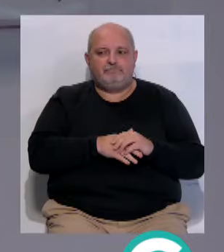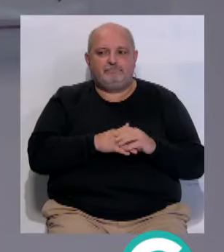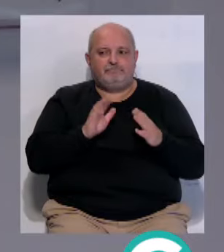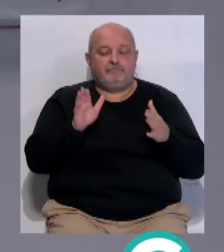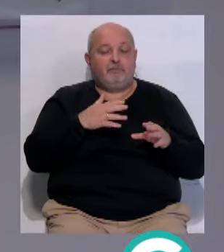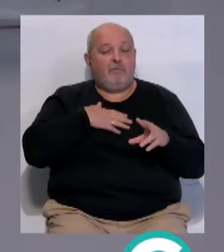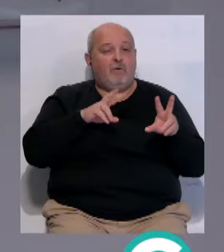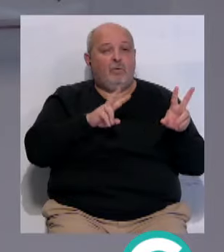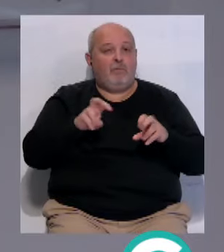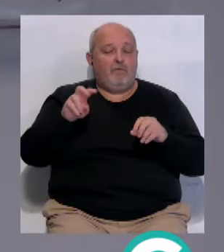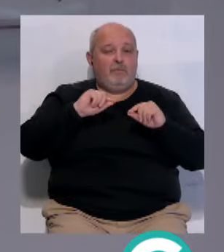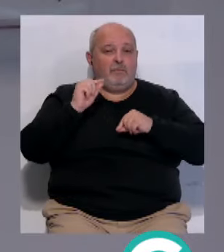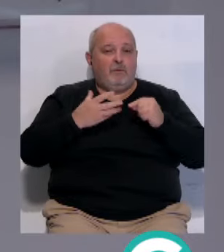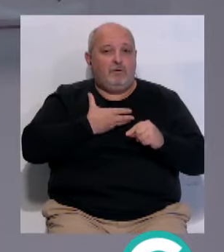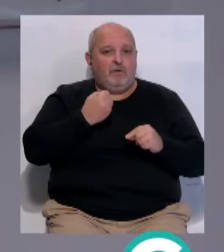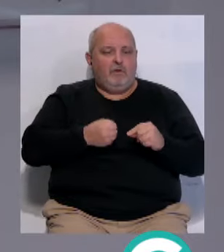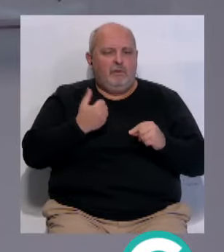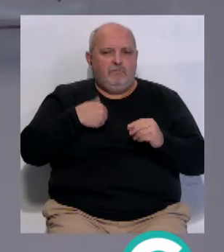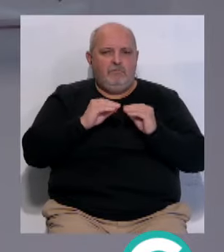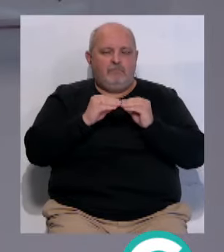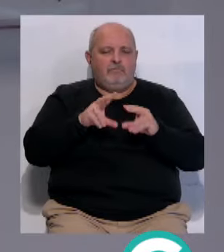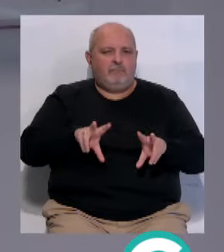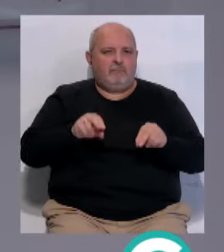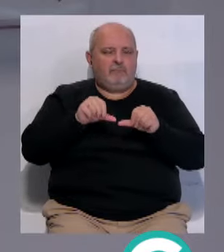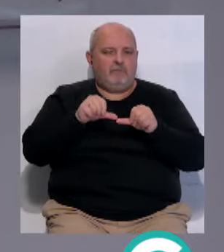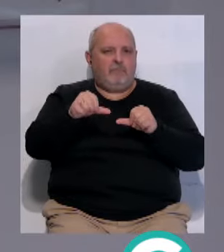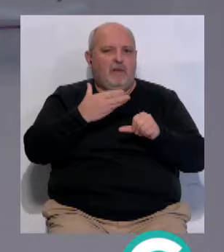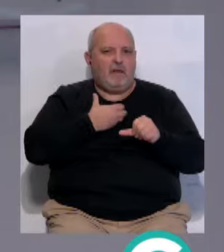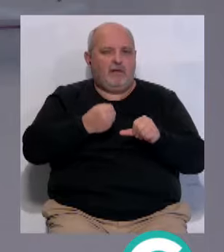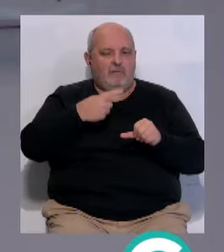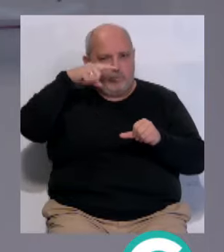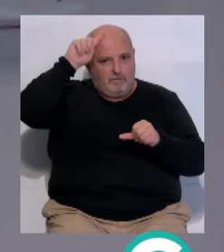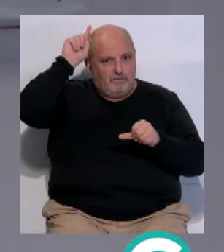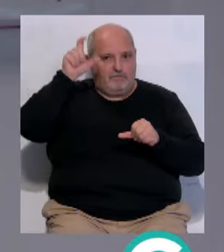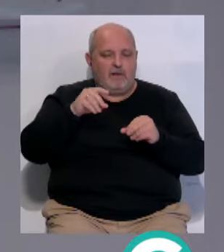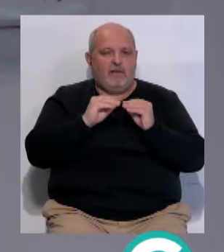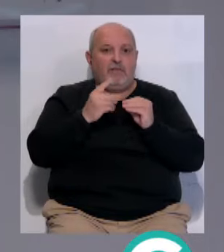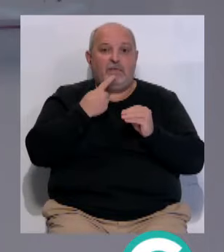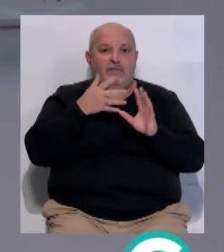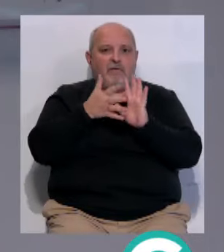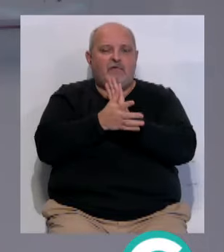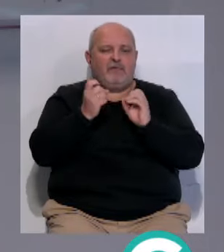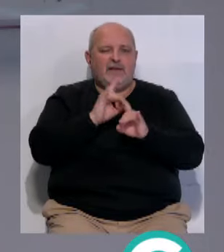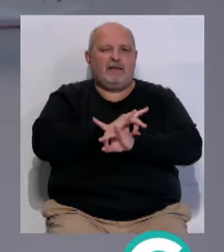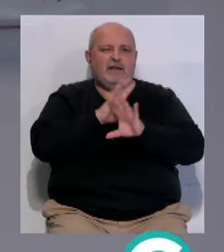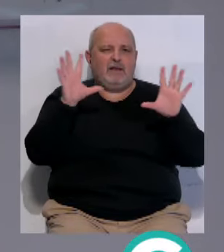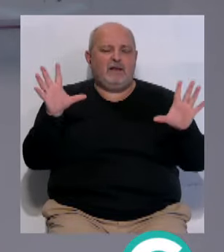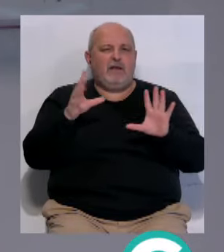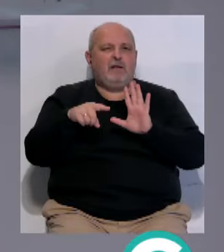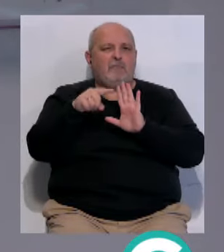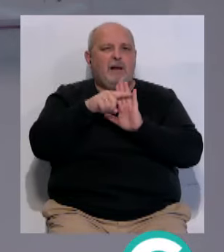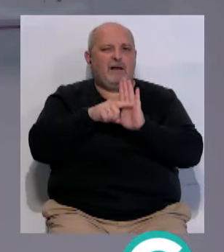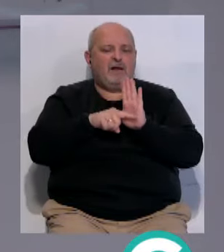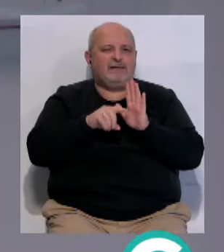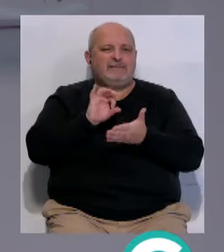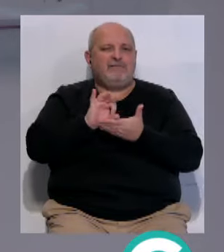Y los nuevos presupuestos municipales... ...están en la recta final... ...según el alcalde Bruno García... ...que ha asegurado que falta concretar... ...el nuevo pliego...